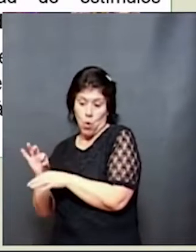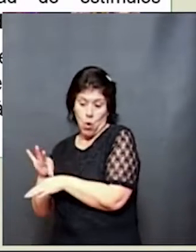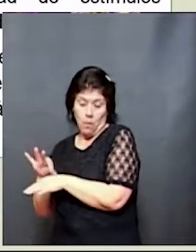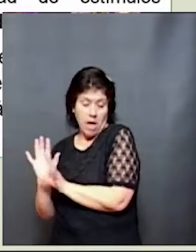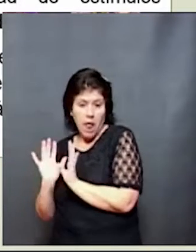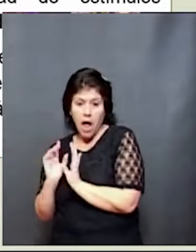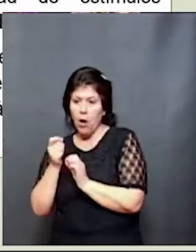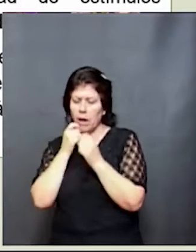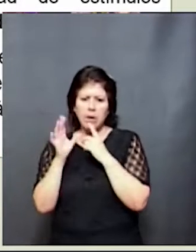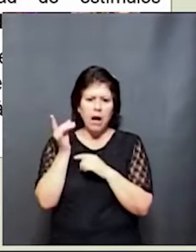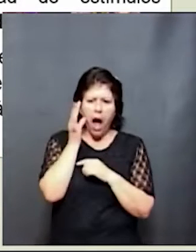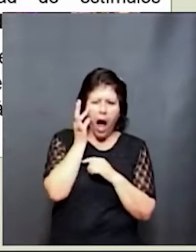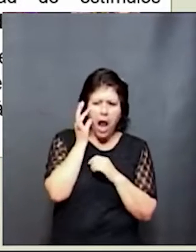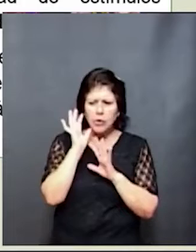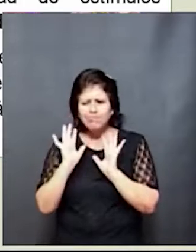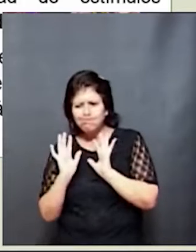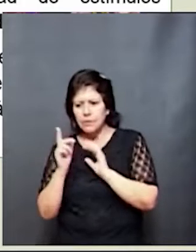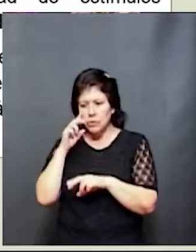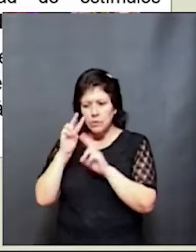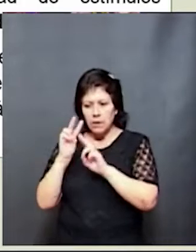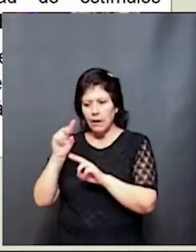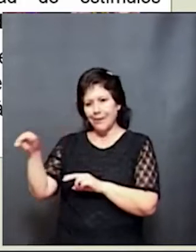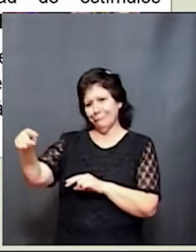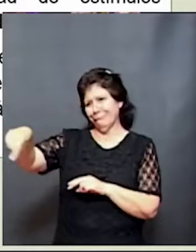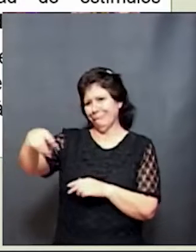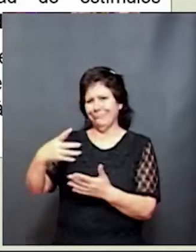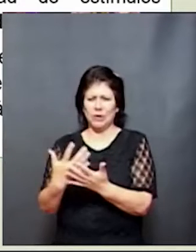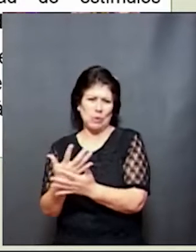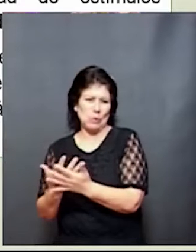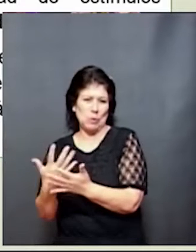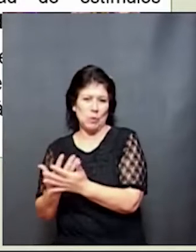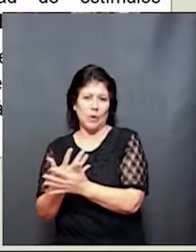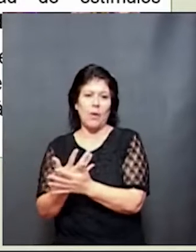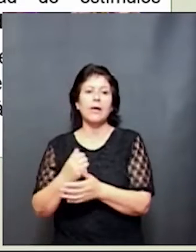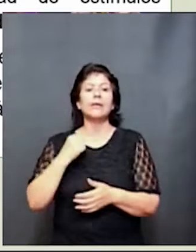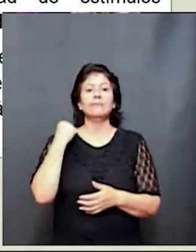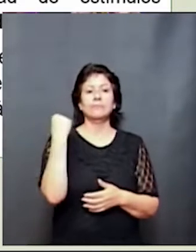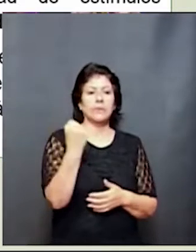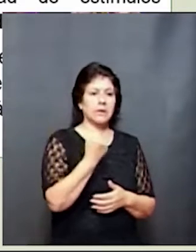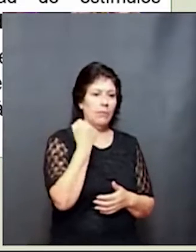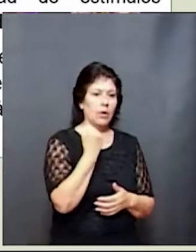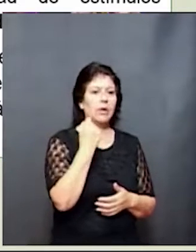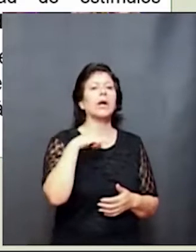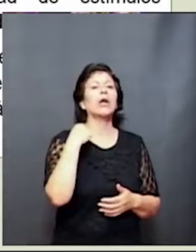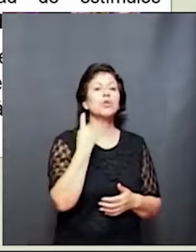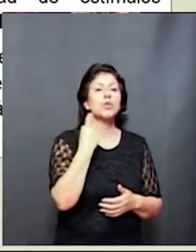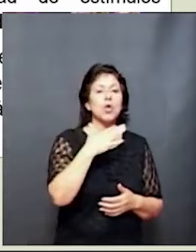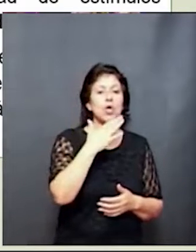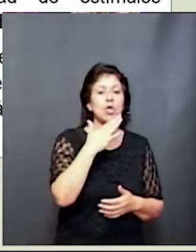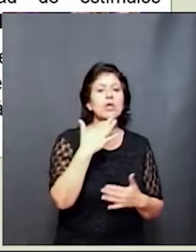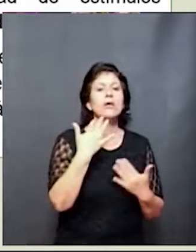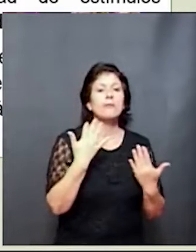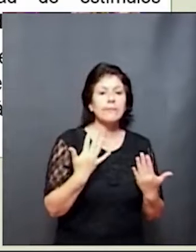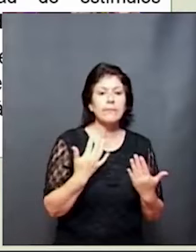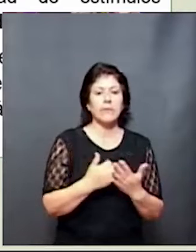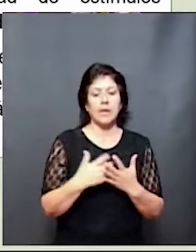que algo está pasando, están sufriendo mucho. Por eso es necesario que nosotros entendamos qué les pasa para poder